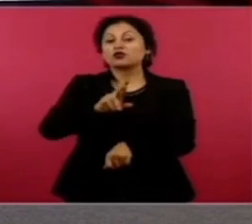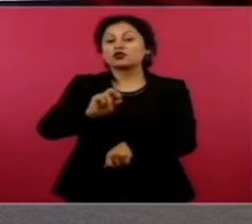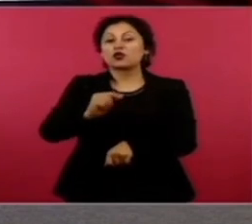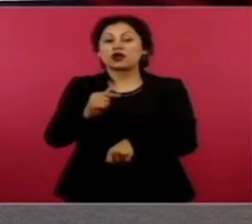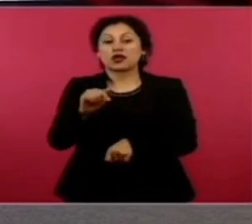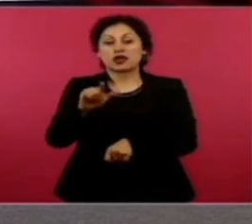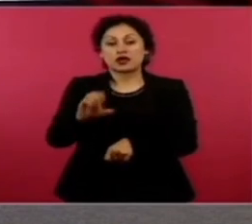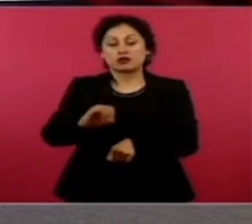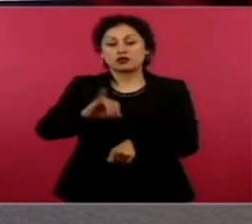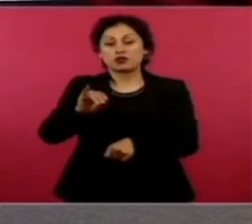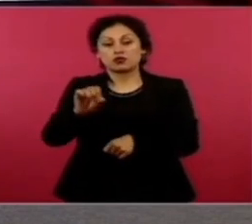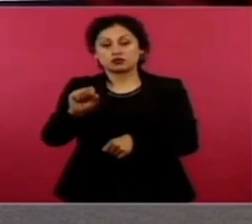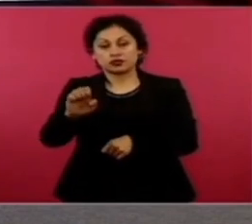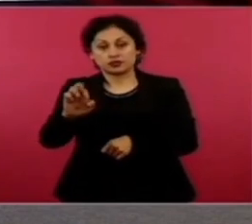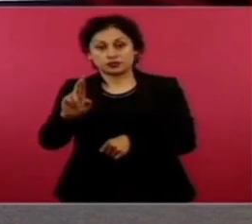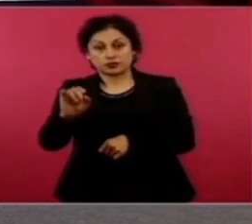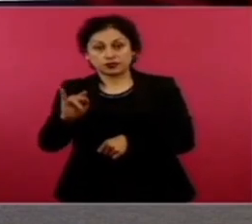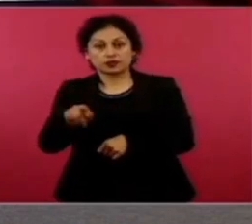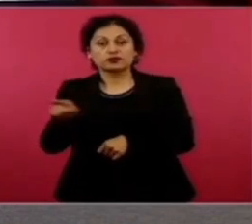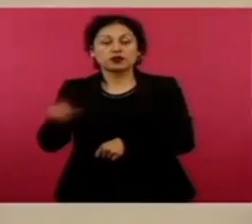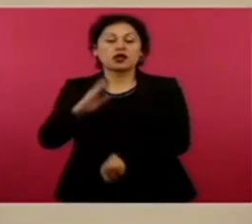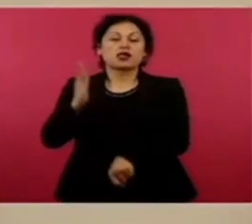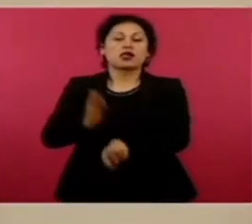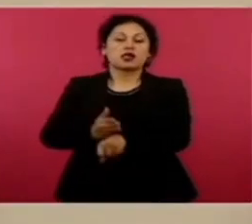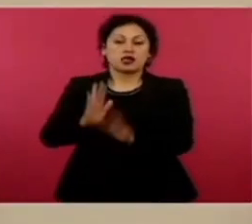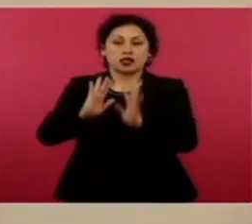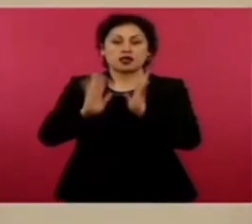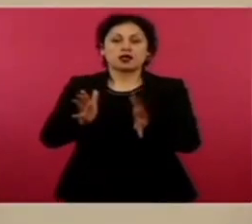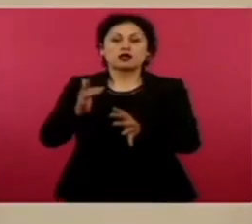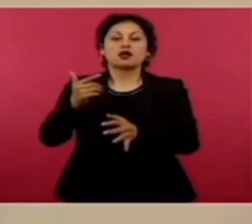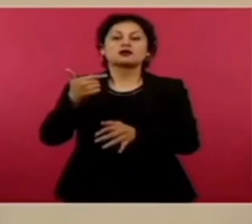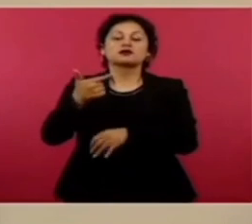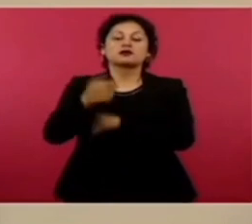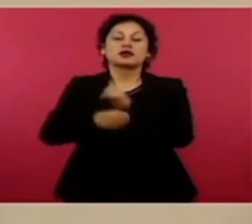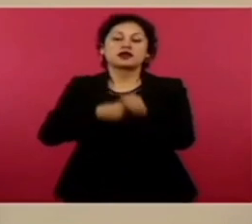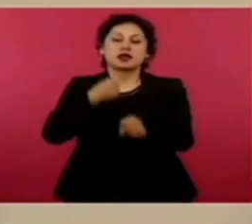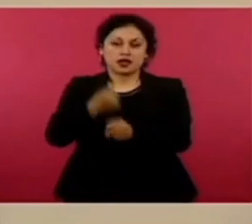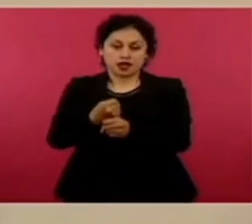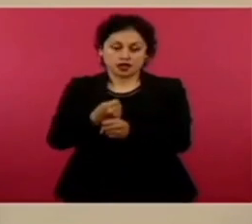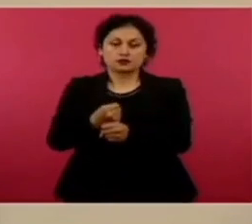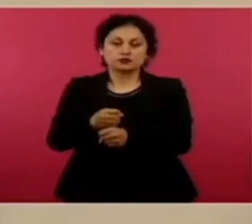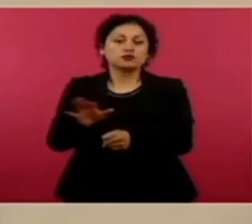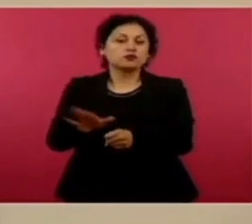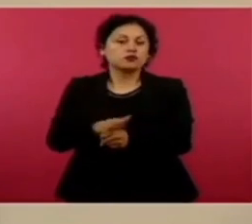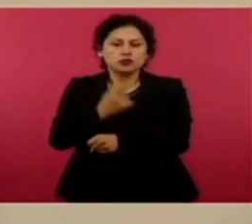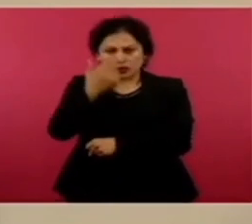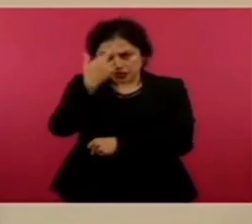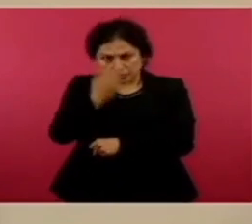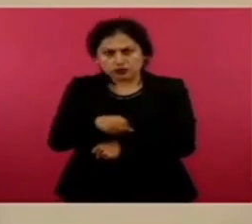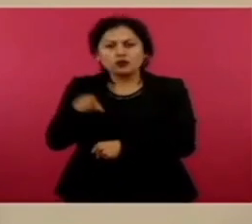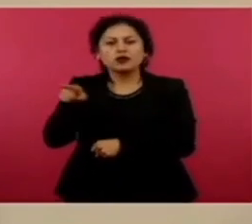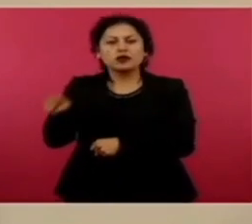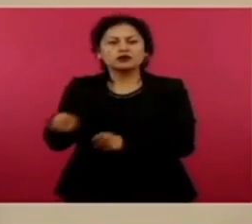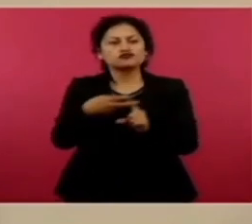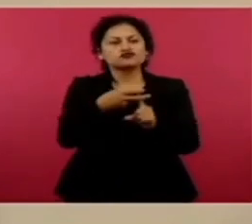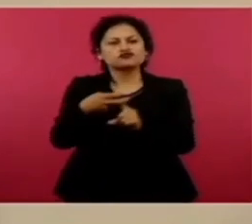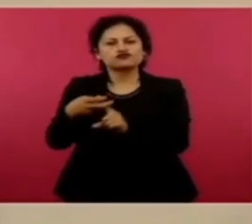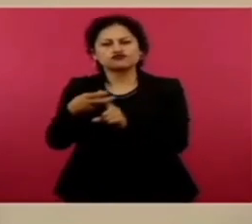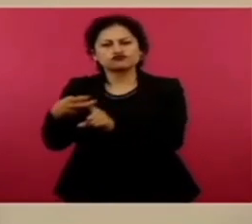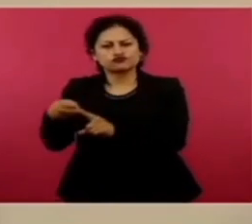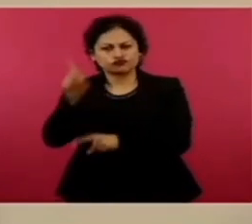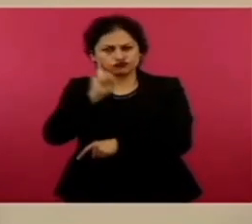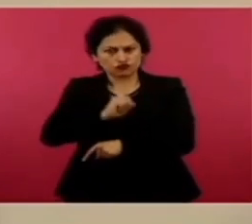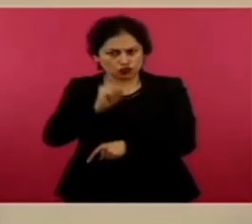ex magistrado Isidro Avelar Gutiérrez por sus presuntos nexos con el cartel Jalisco Nueva Generación. En